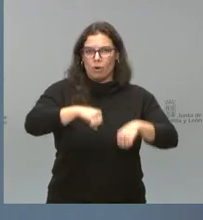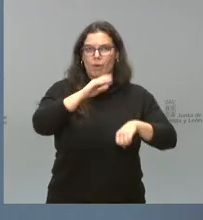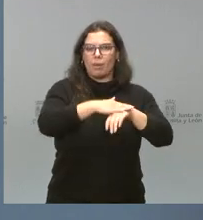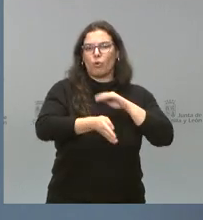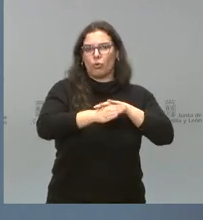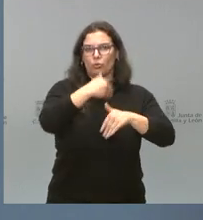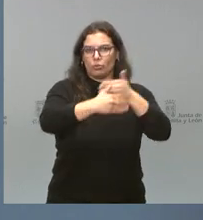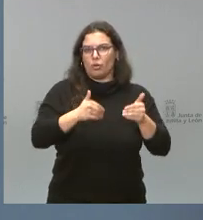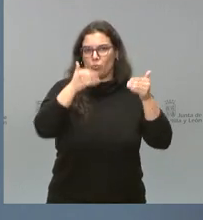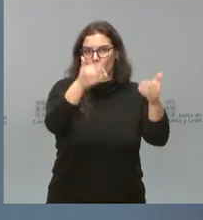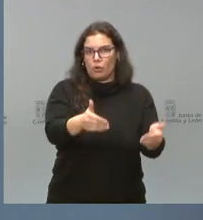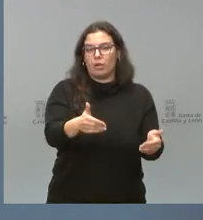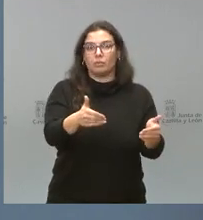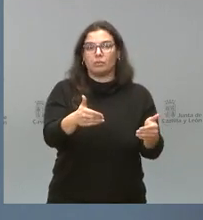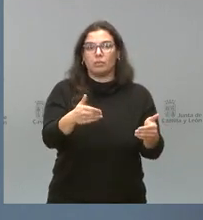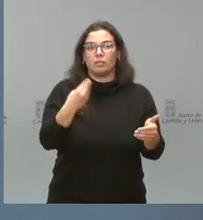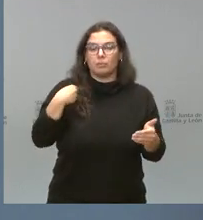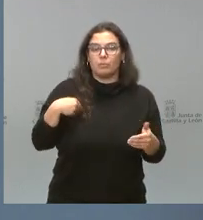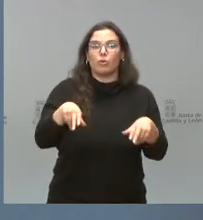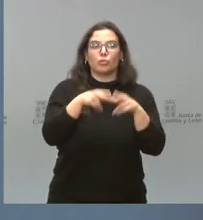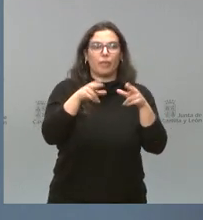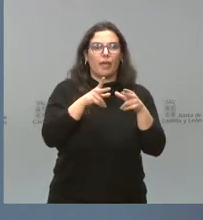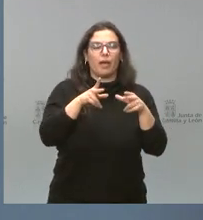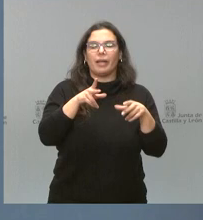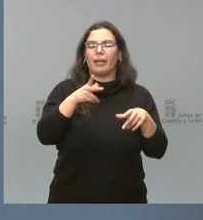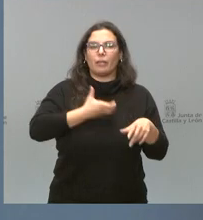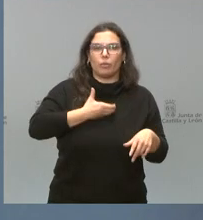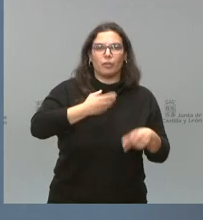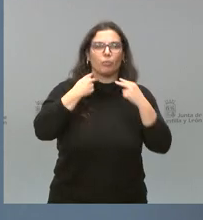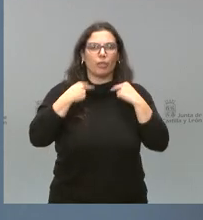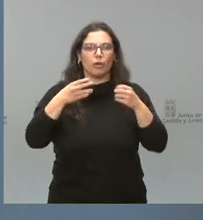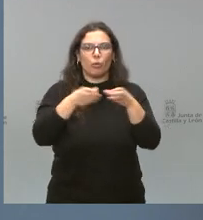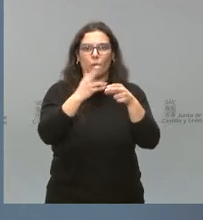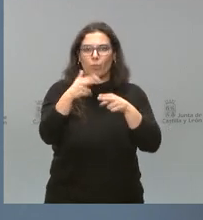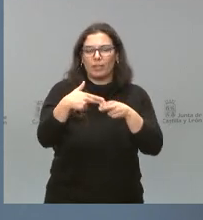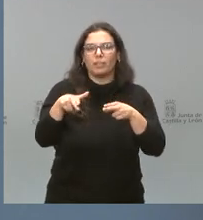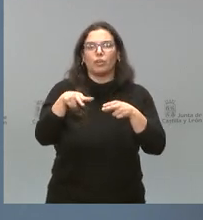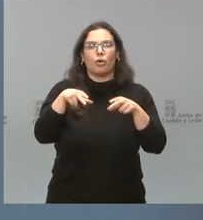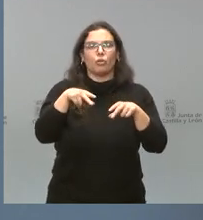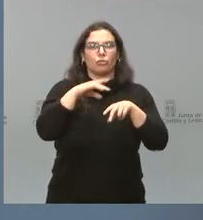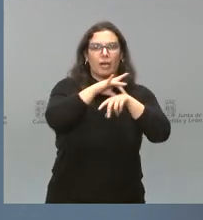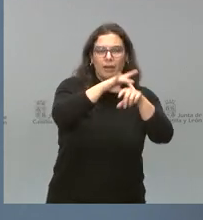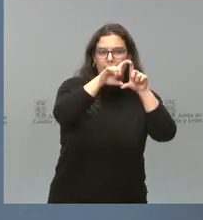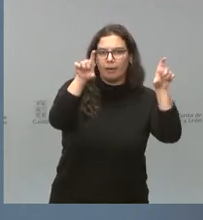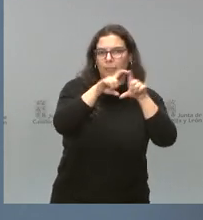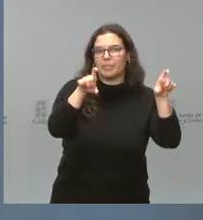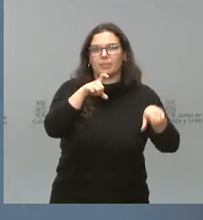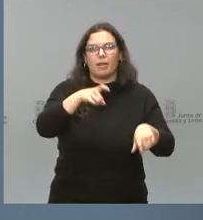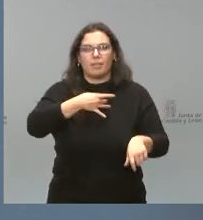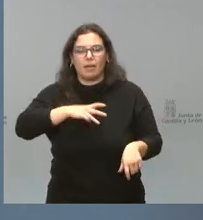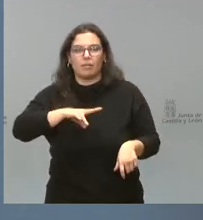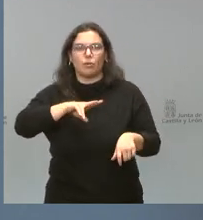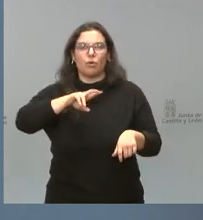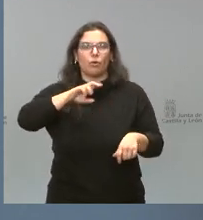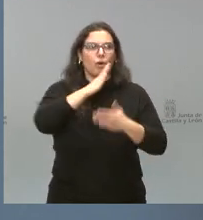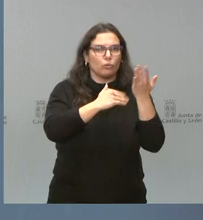pudiera dar continuidad a él mismo. Ahí están presentadas las entidades locales, los partidos políticos y también los agentes económicos y sociales, tanto en el ámbito autonómico